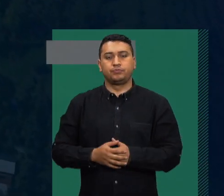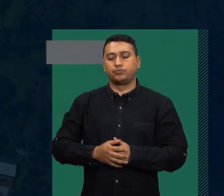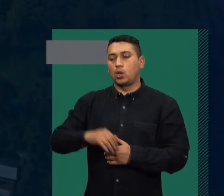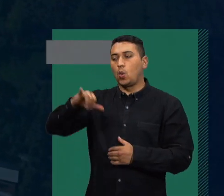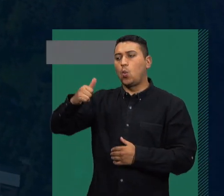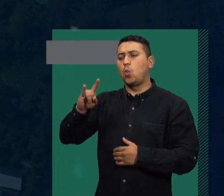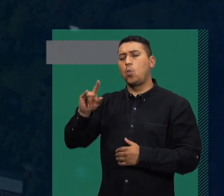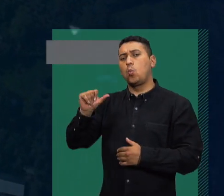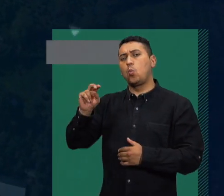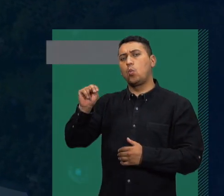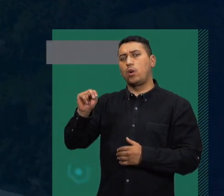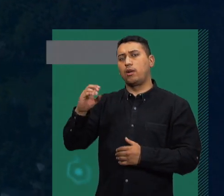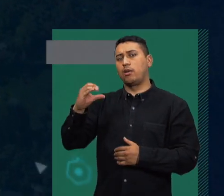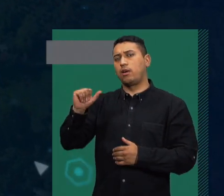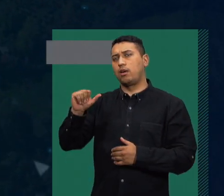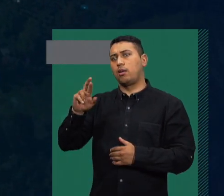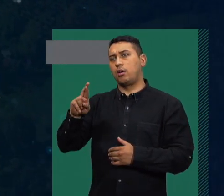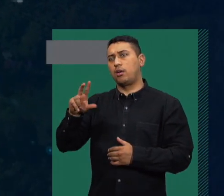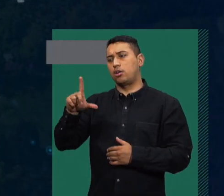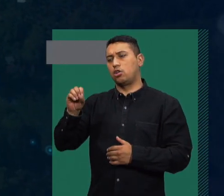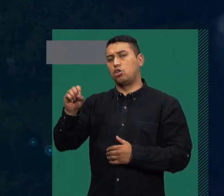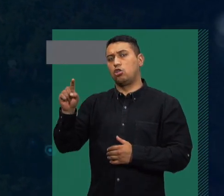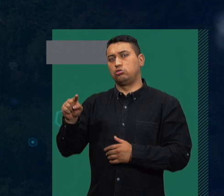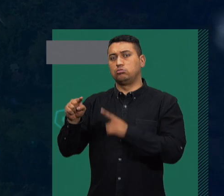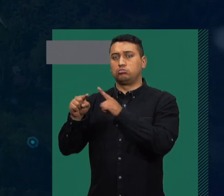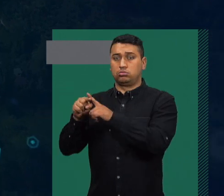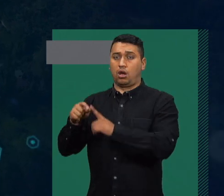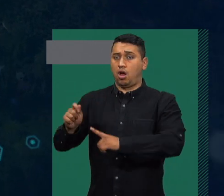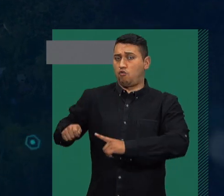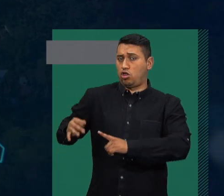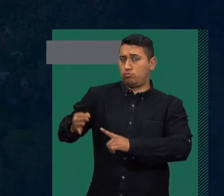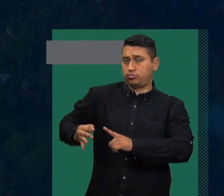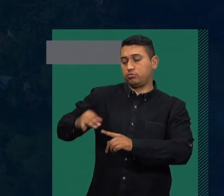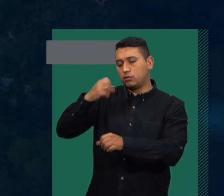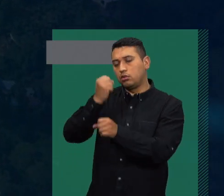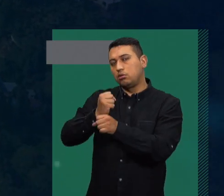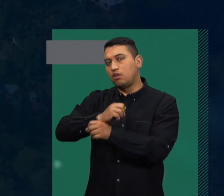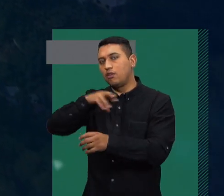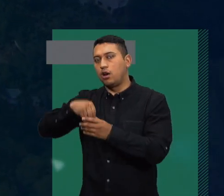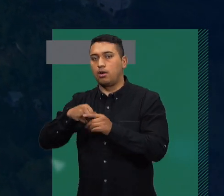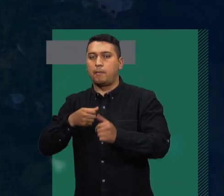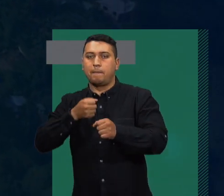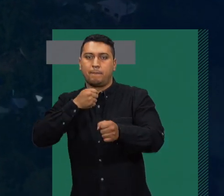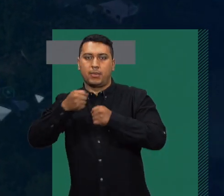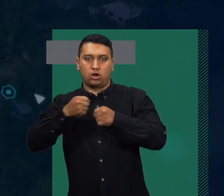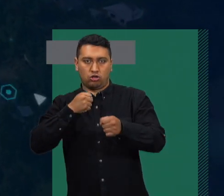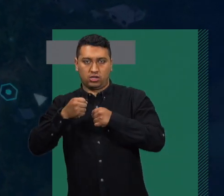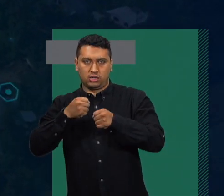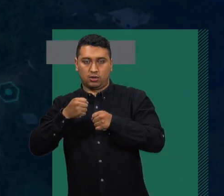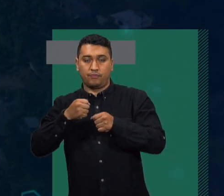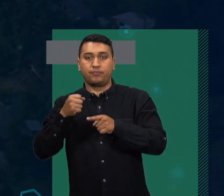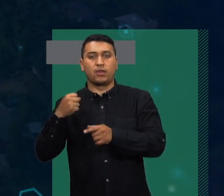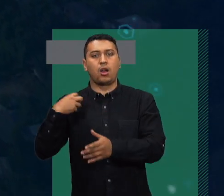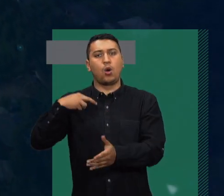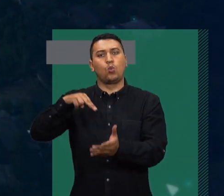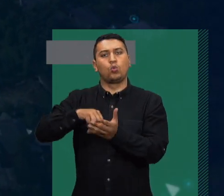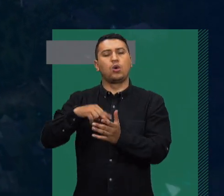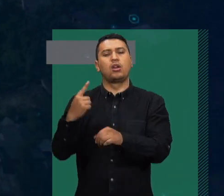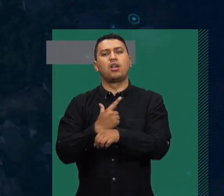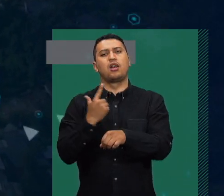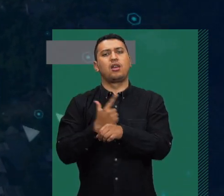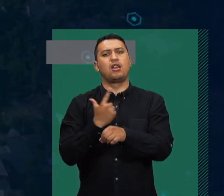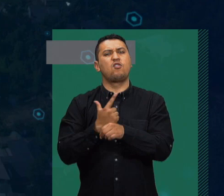abogado, pero trabaja como periodista. El editor de la sección de opinión del diario El Espectador es el autor del libro ilustrado La